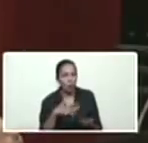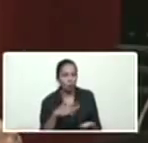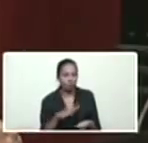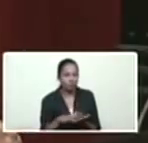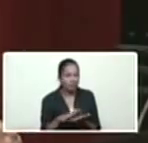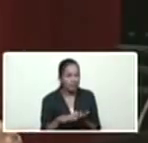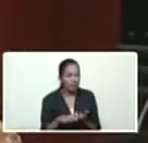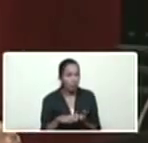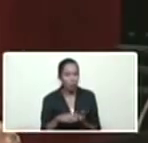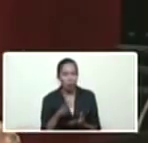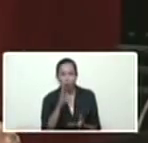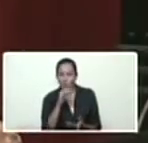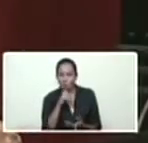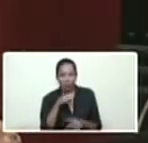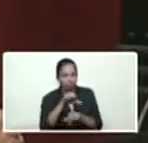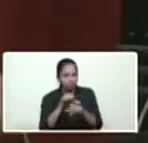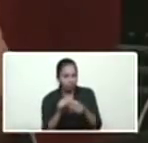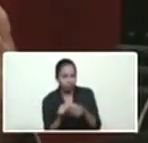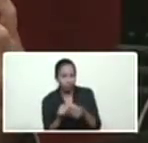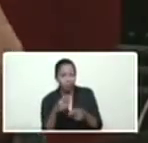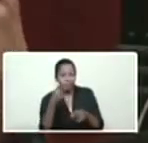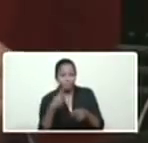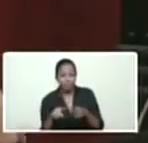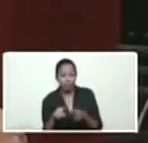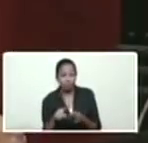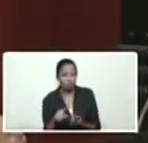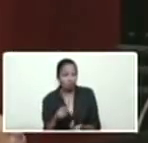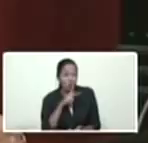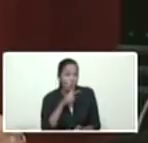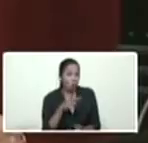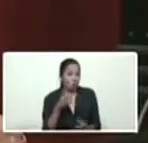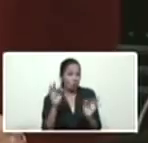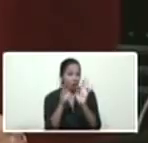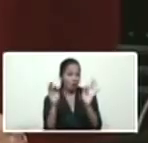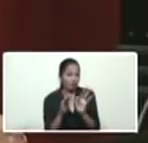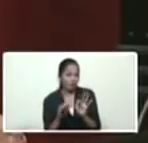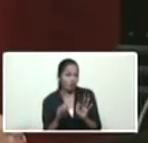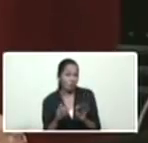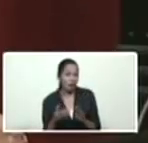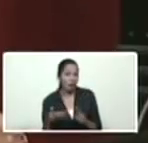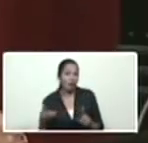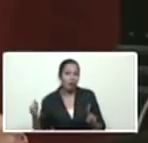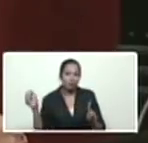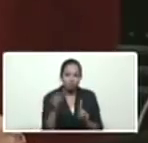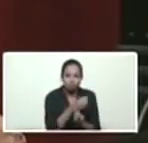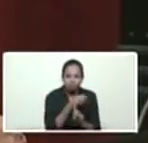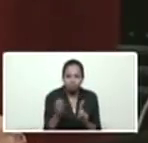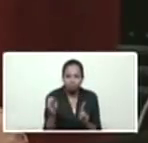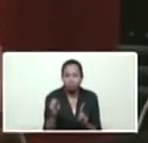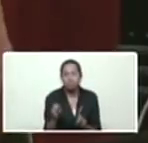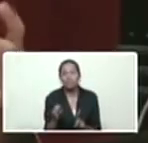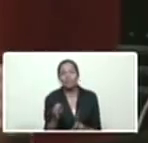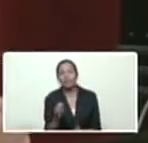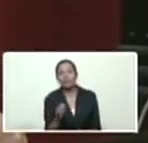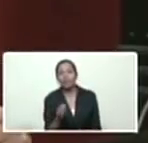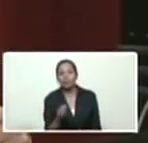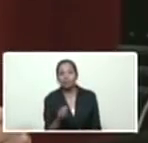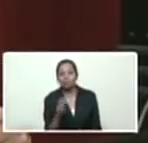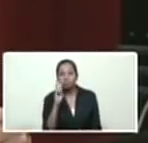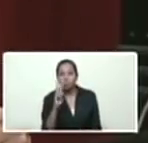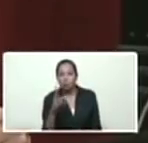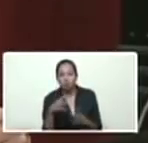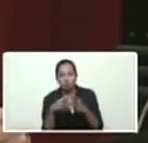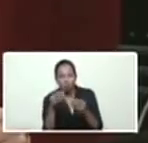y de ese objeto terrorista para el ataque. Y bueno, están allí nuestros trabajadores y trabajadoras, un reconocimiento a todo el pueblo